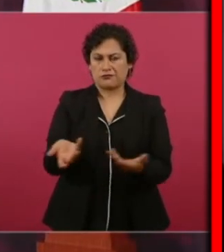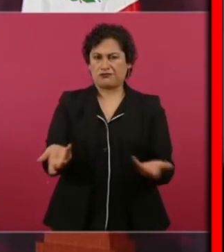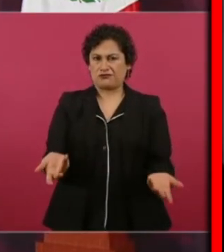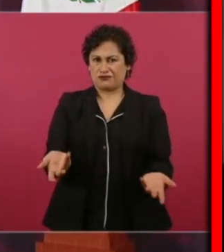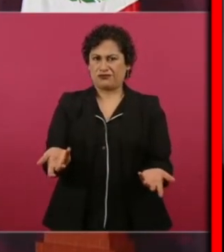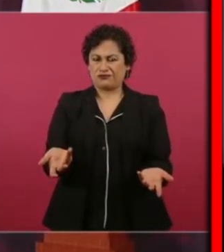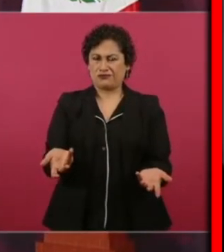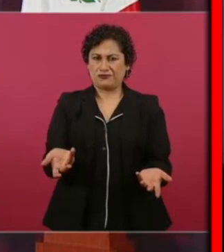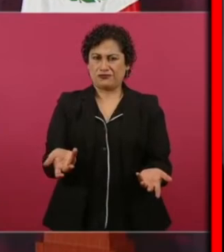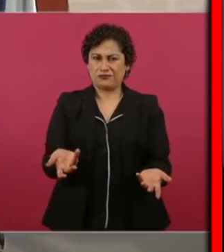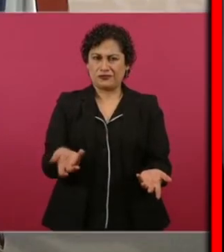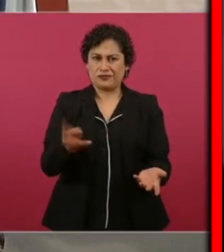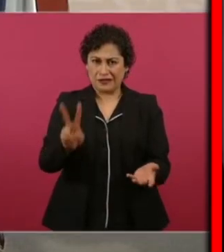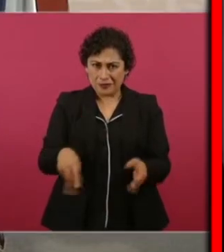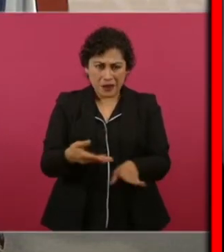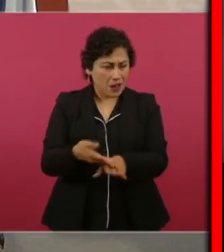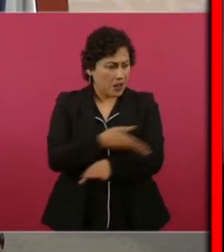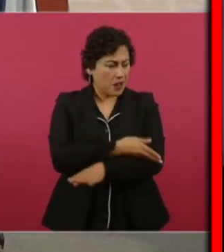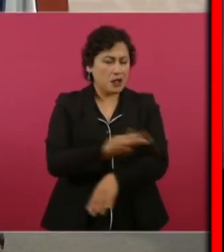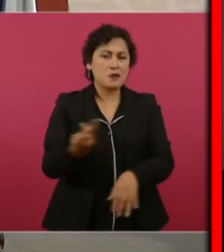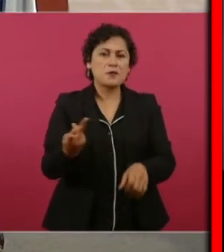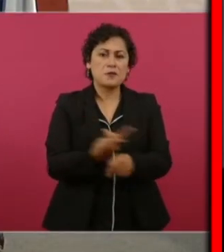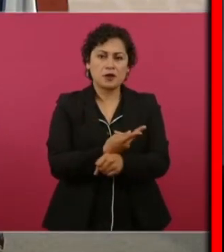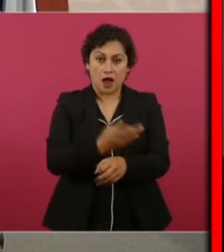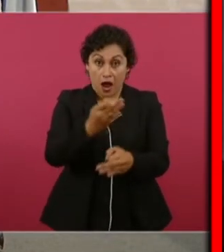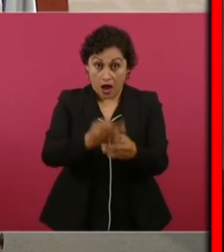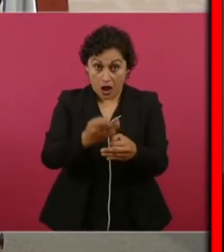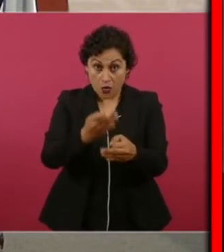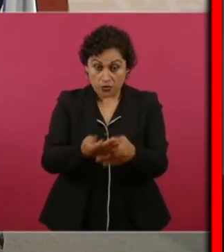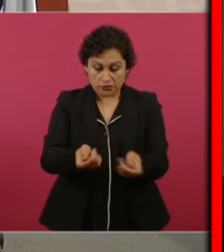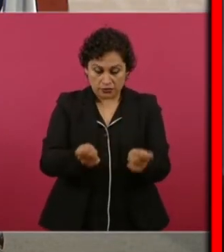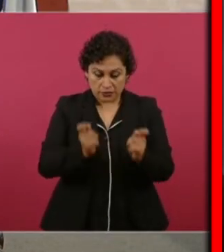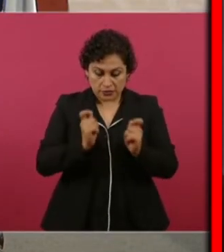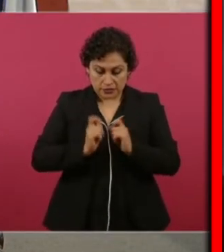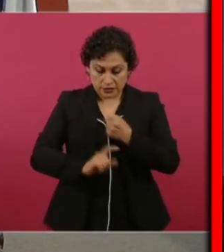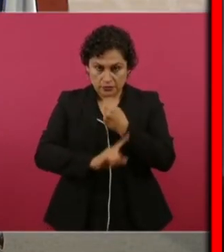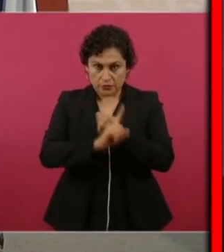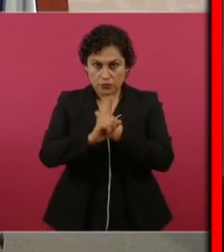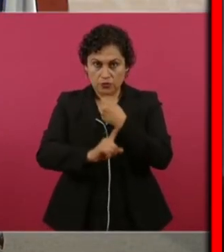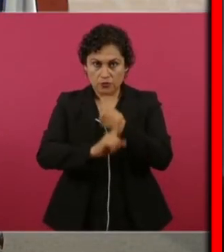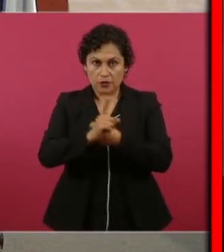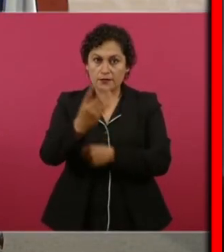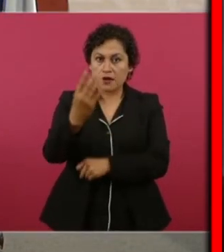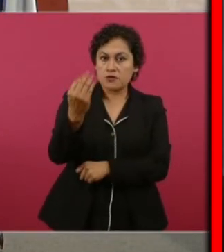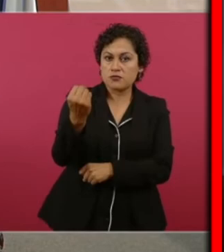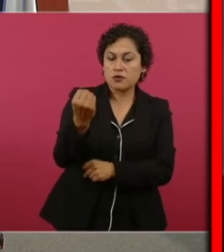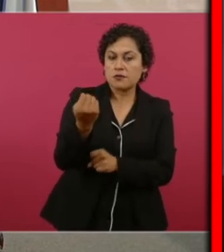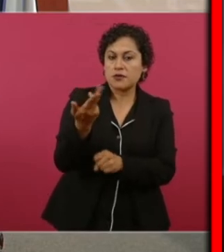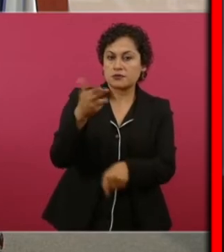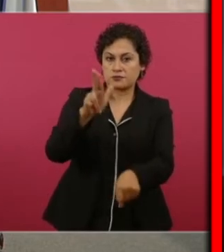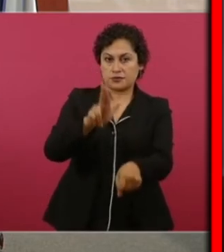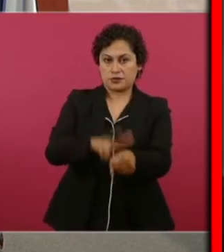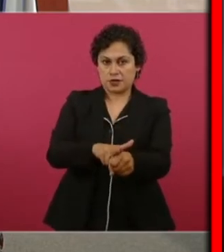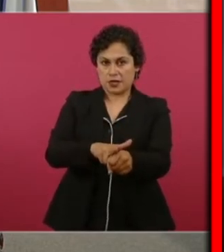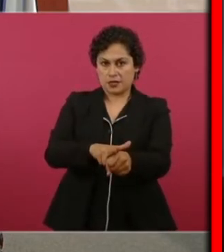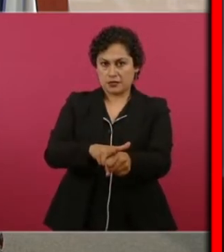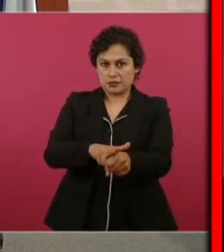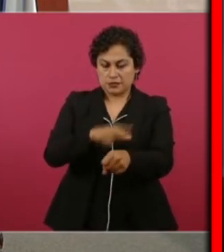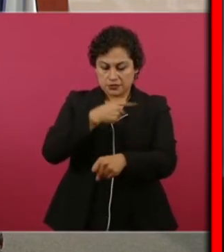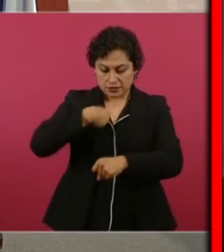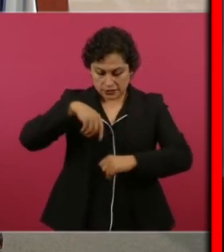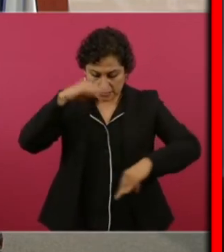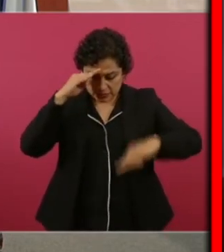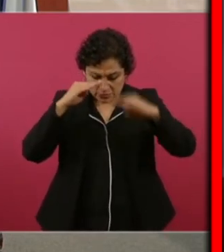estamos ahora viendo cómo resolvemos lo de nueve hospitales, lo de hospitales de estos